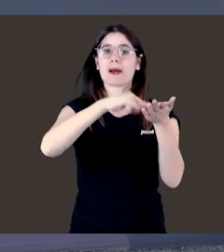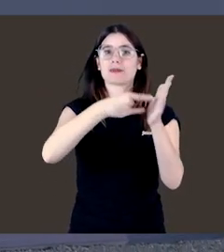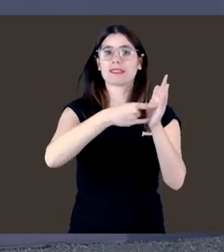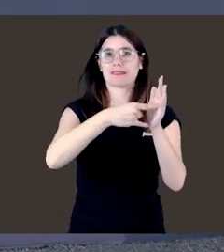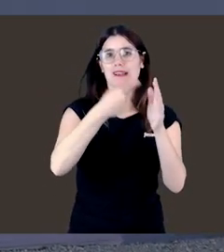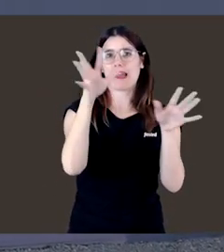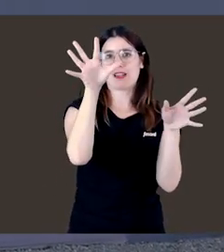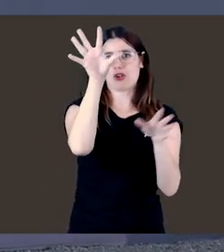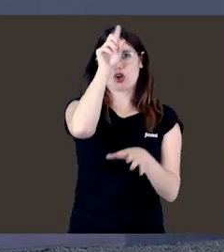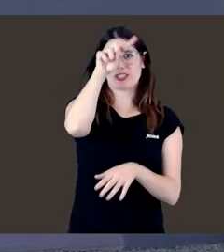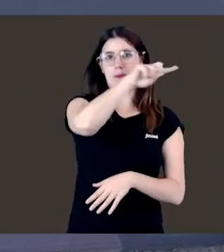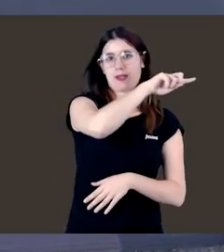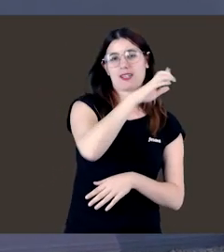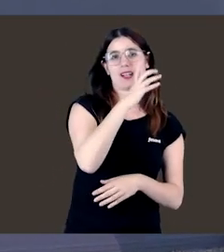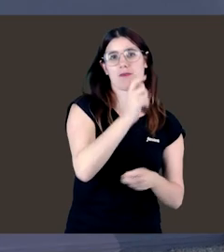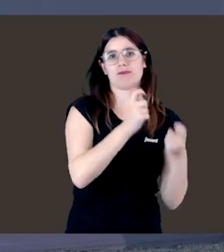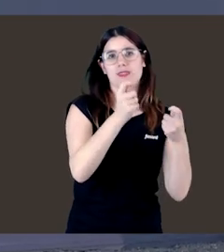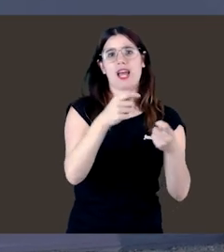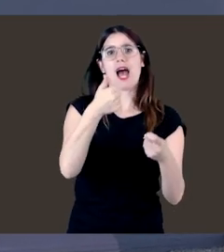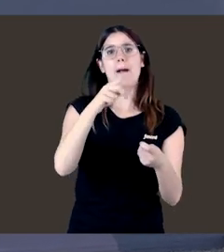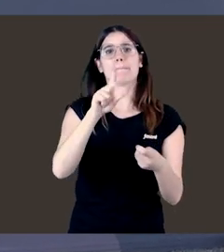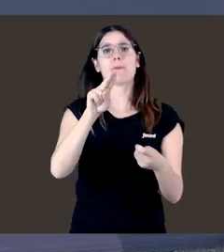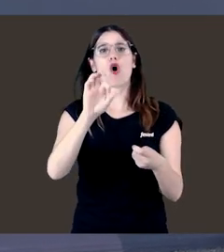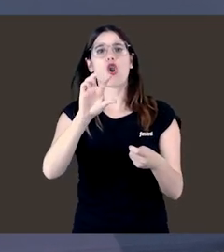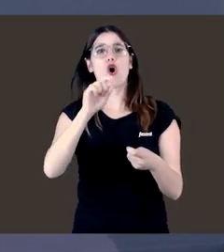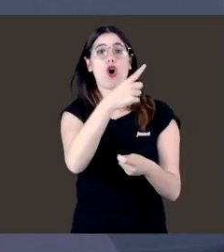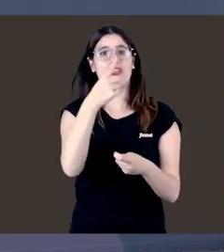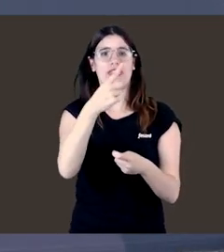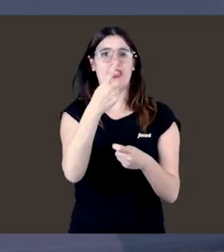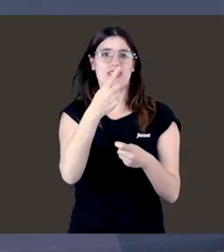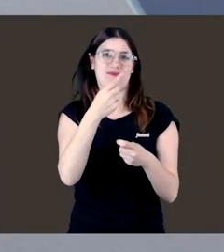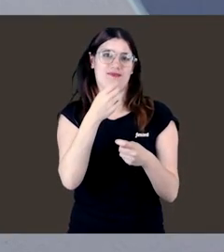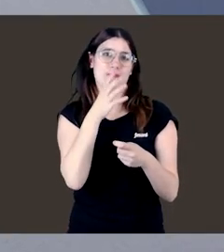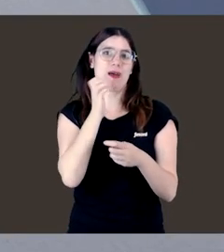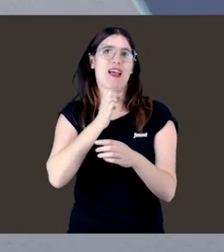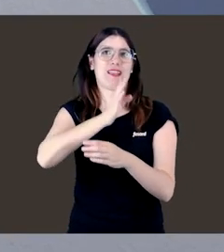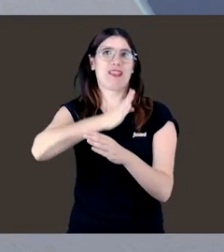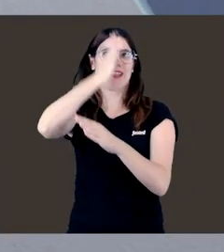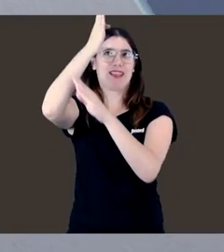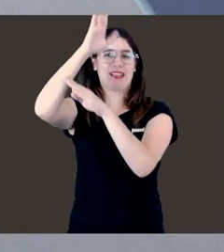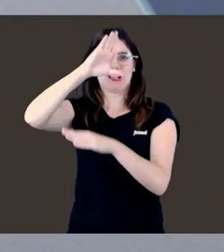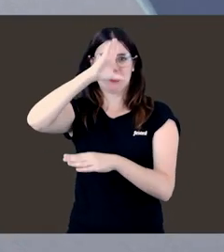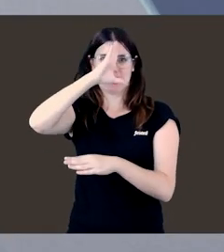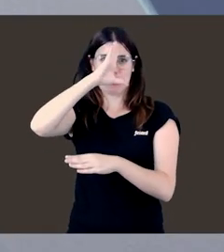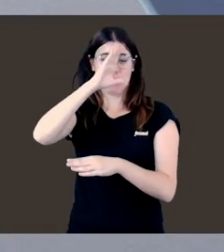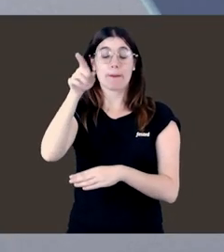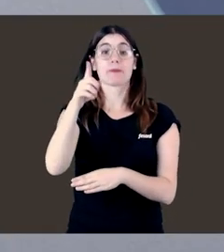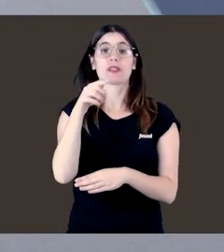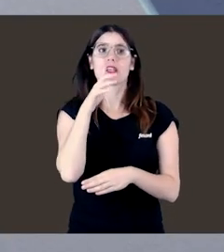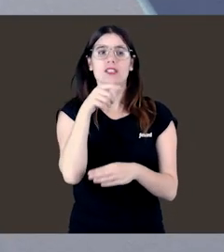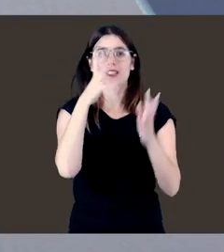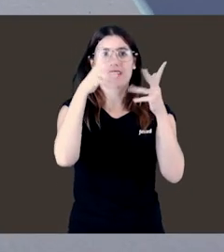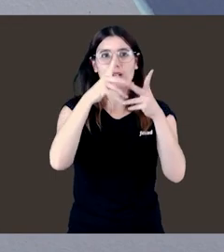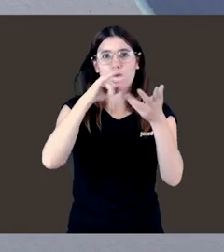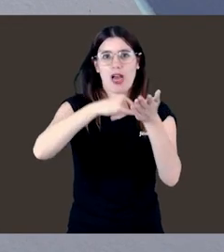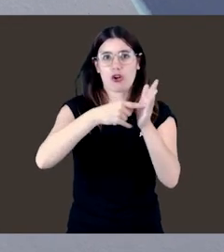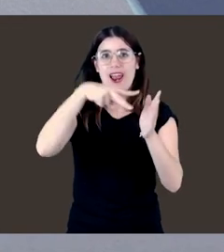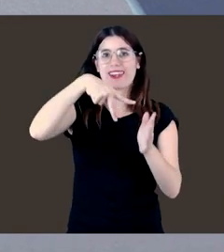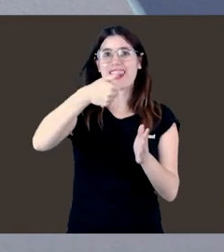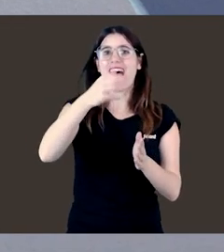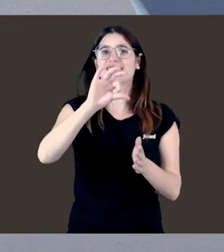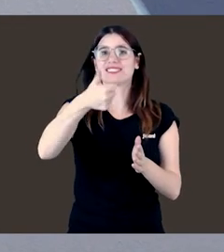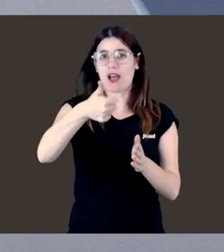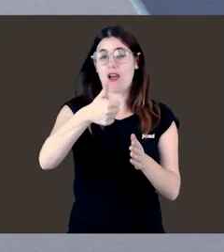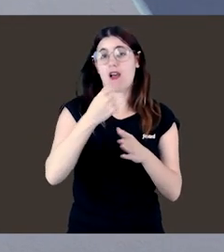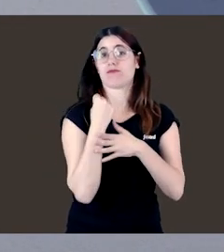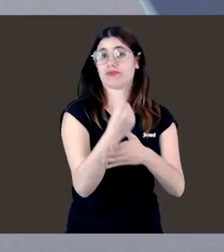prestigiosa matemática norteamericana que ayudó al Apollo 11 a llegar a la Luna. Fue una calculadora y computadora humana